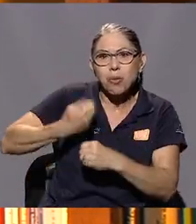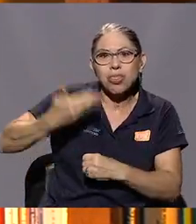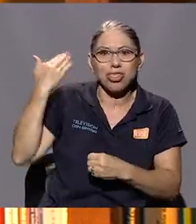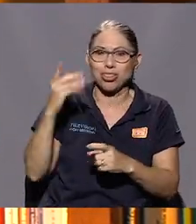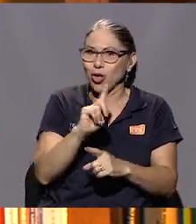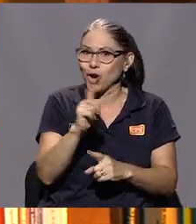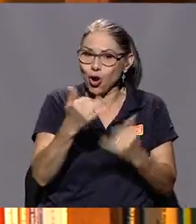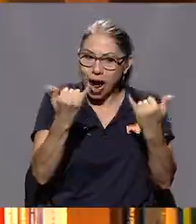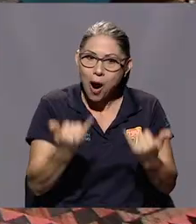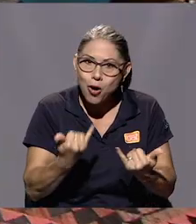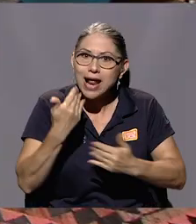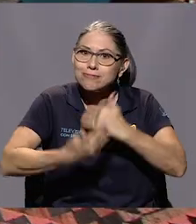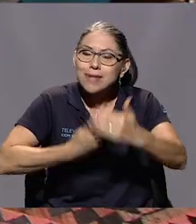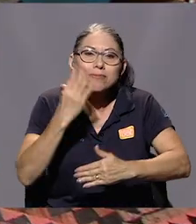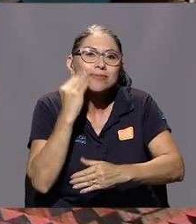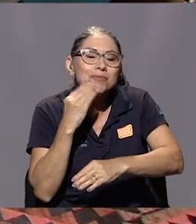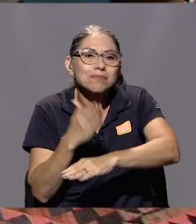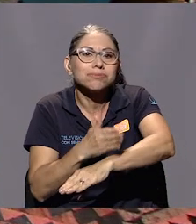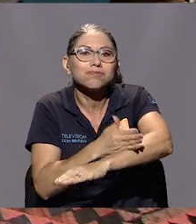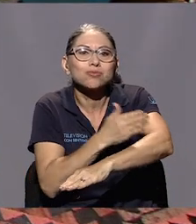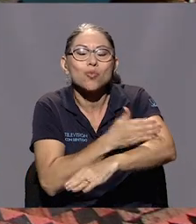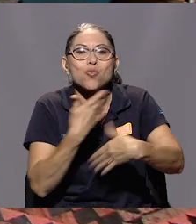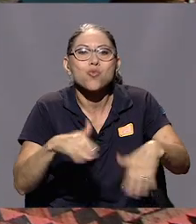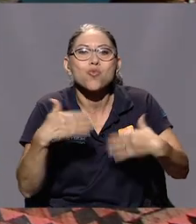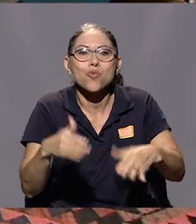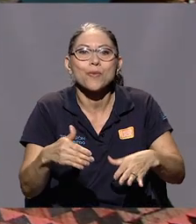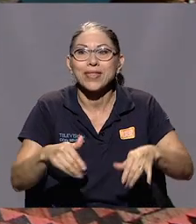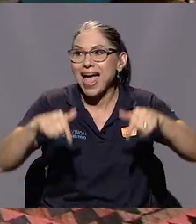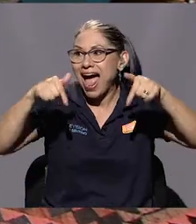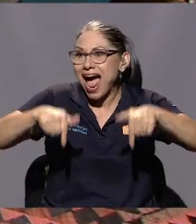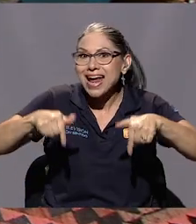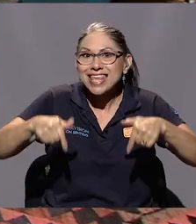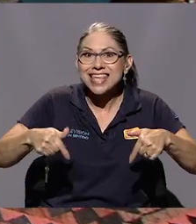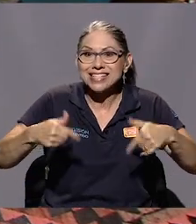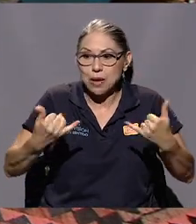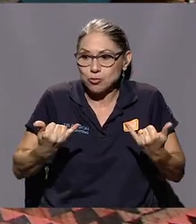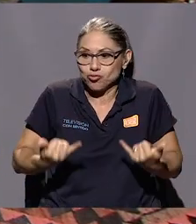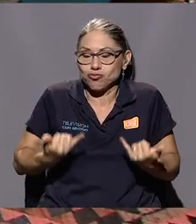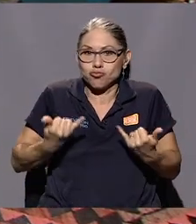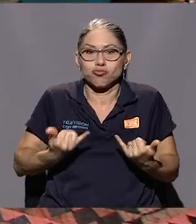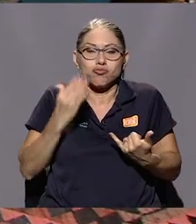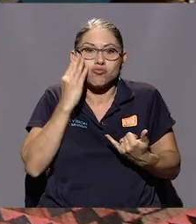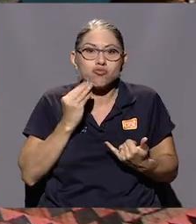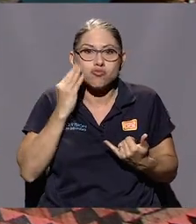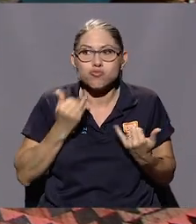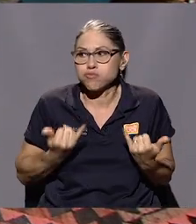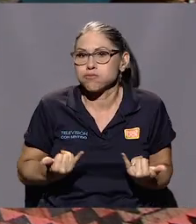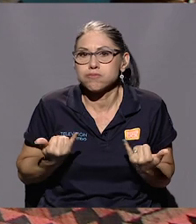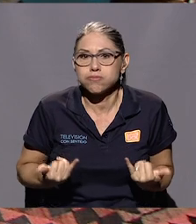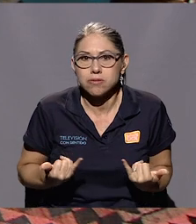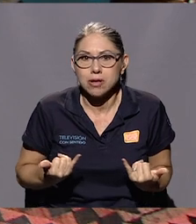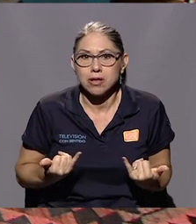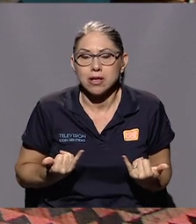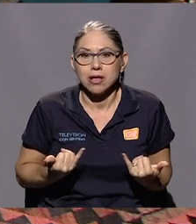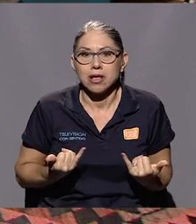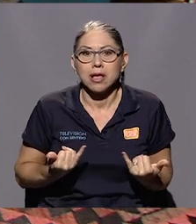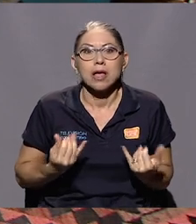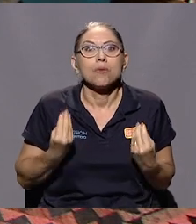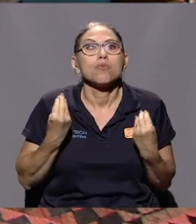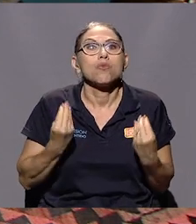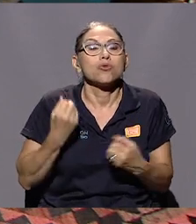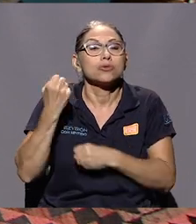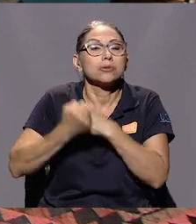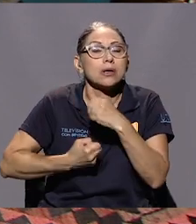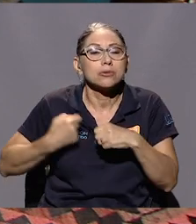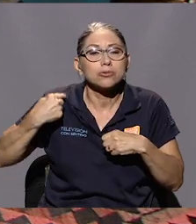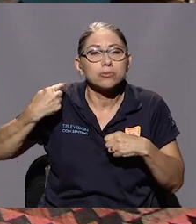progresía todo lo que da, ¿ok? Aquí estamos con el aire de los tiempos y pasaron esa